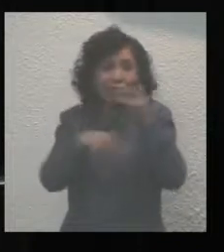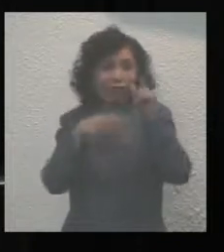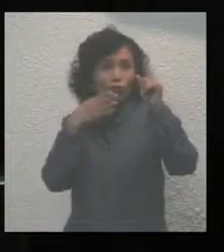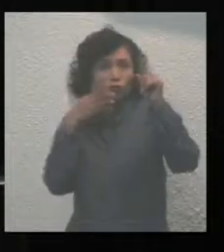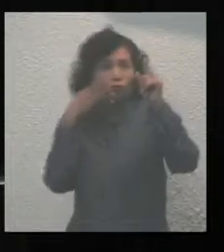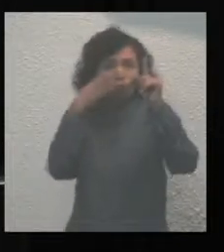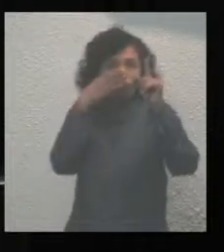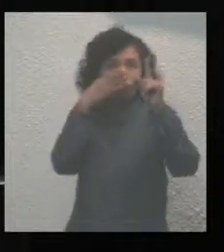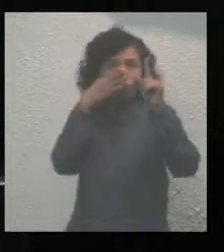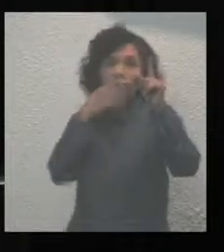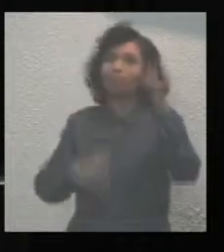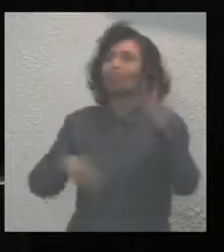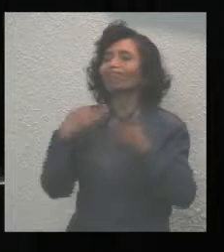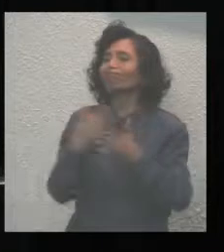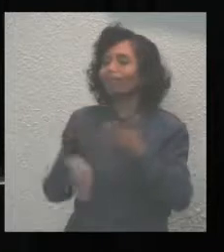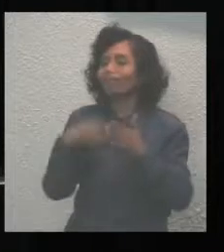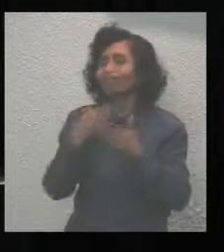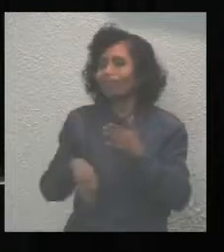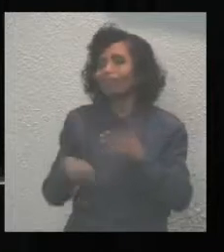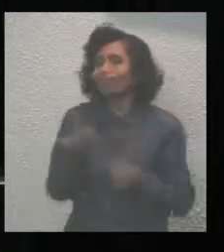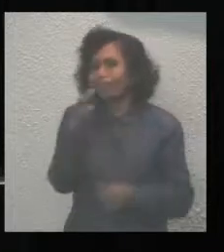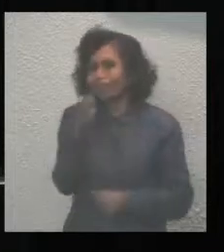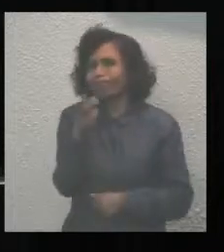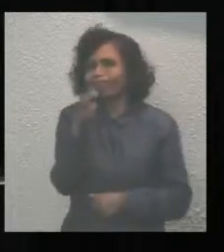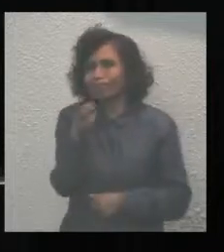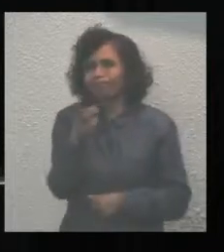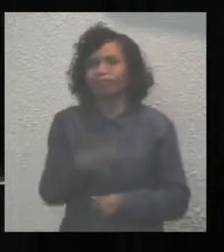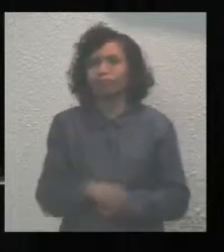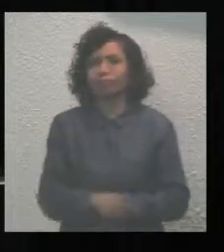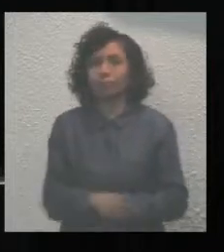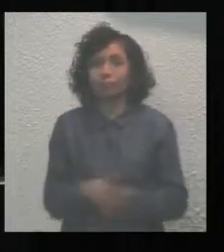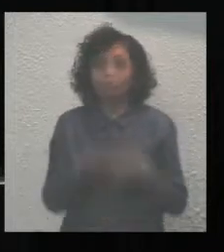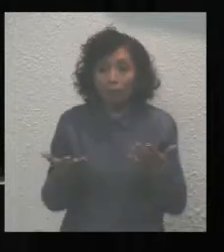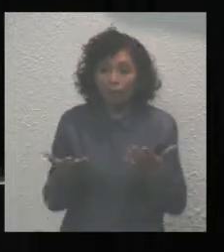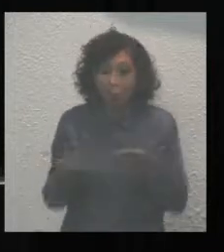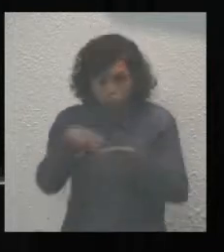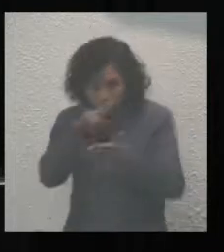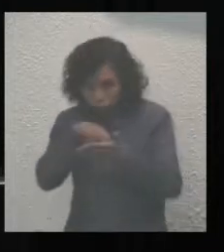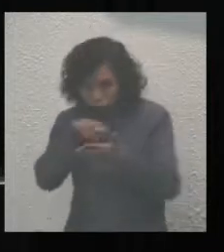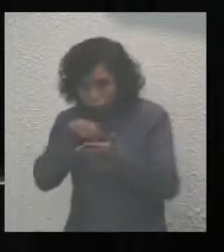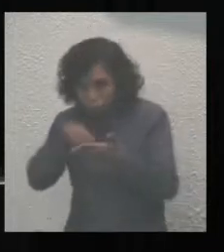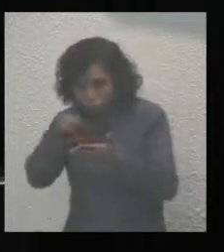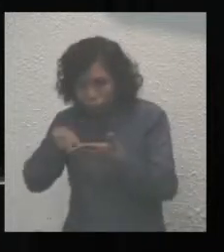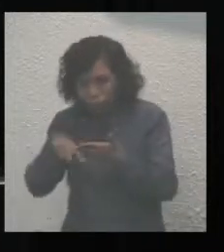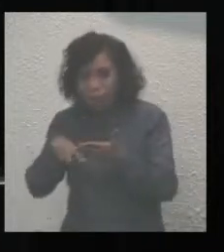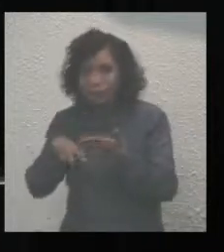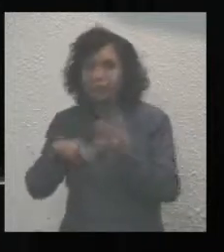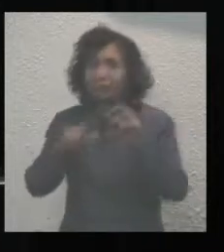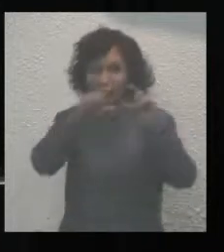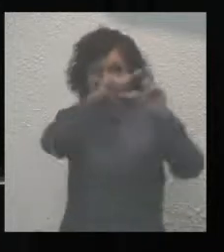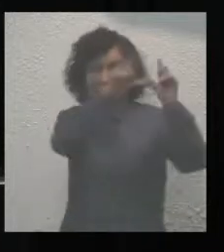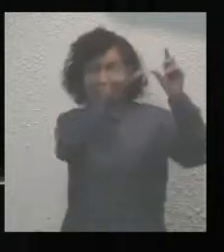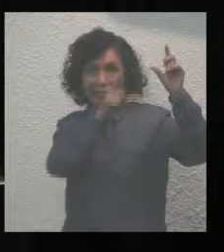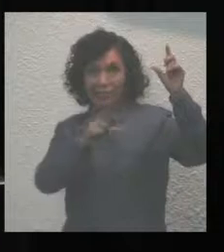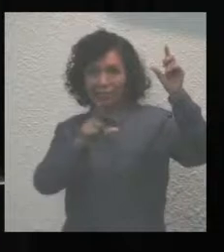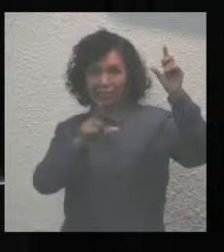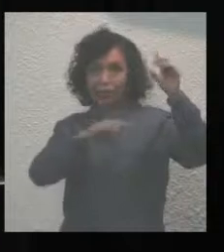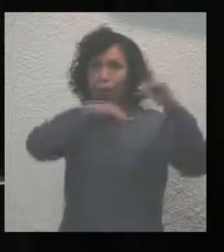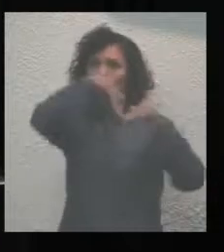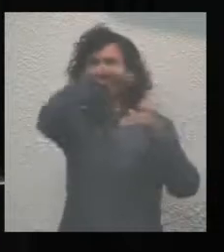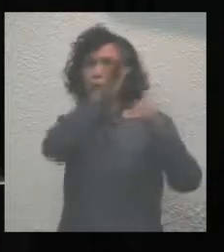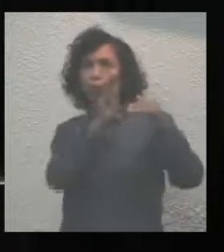en materia de seguridad pública. Basta revisar indicadores nacionales que demuestran